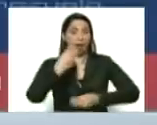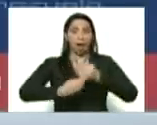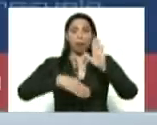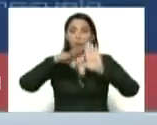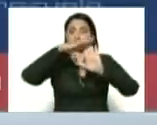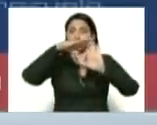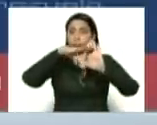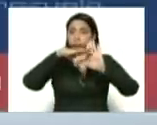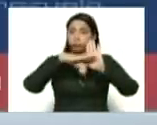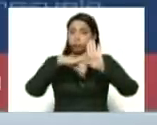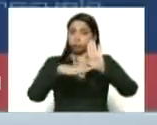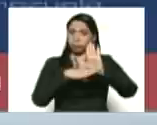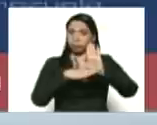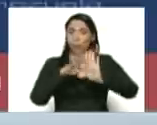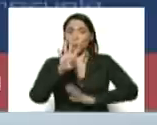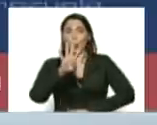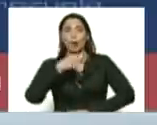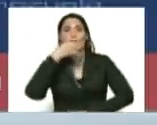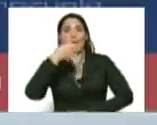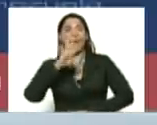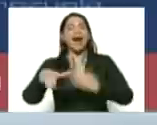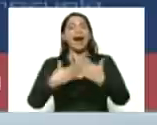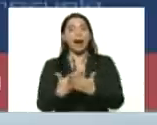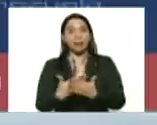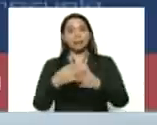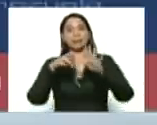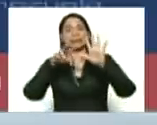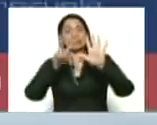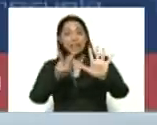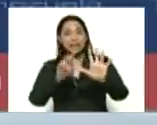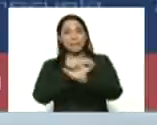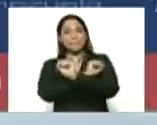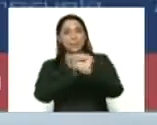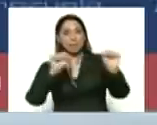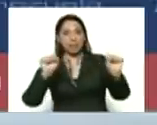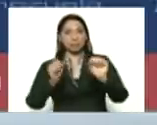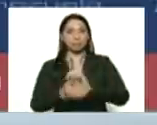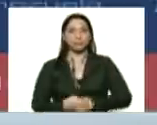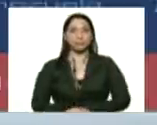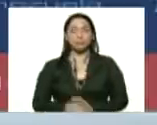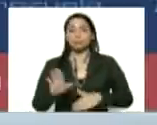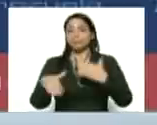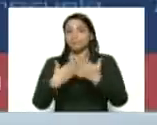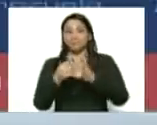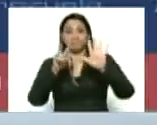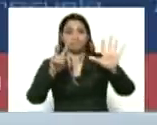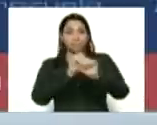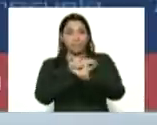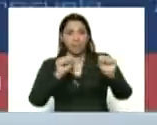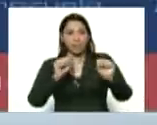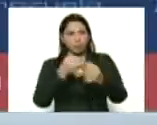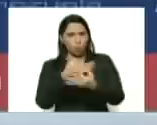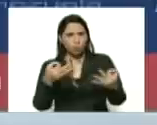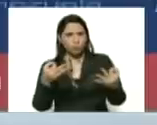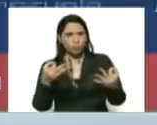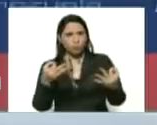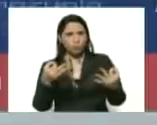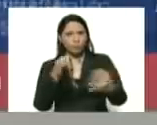desde las 4 de la tarde hasta las 7 de la mañana hasta las 7 de la mañana ¿correcto?